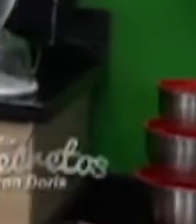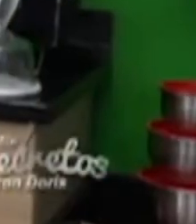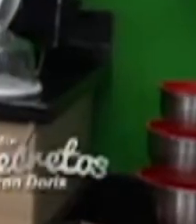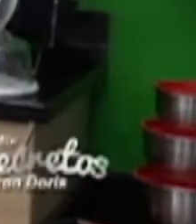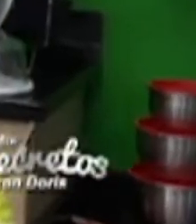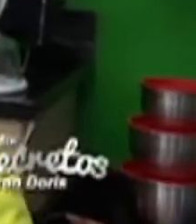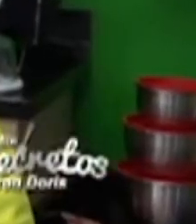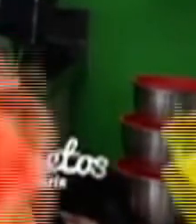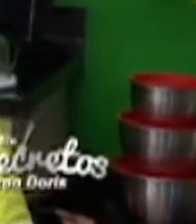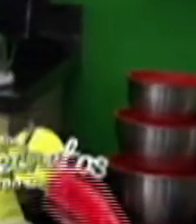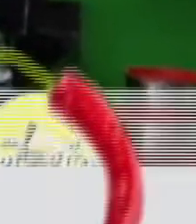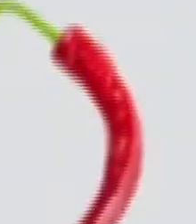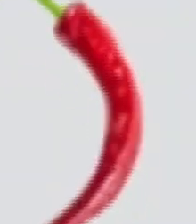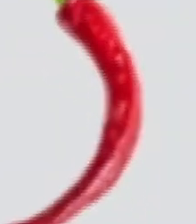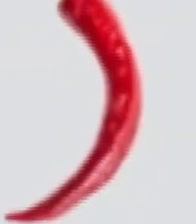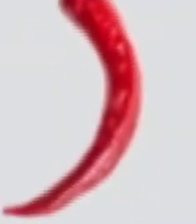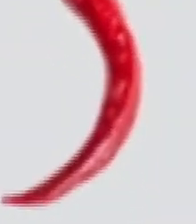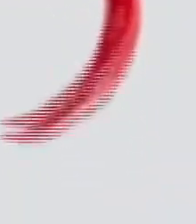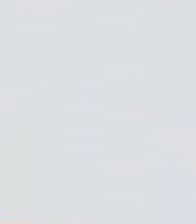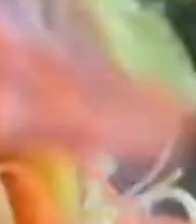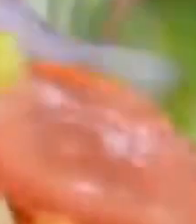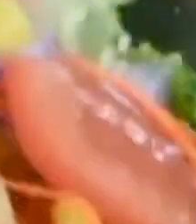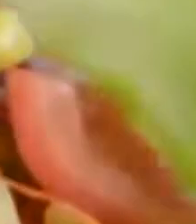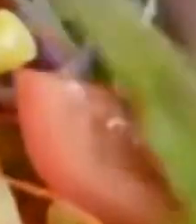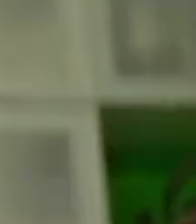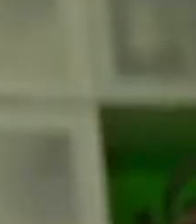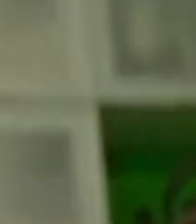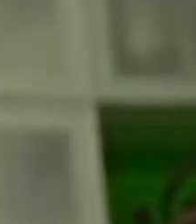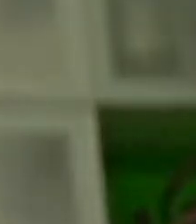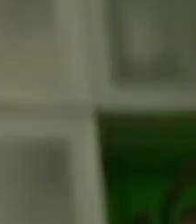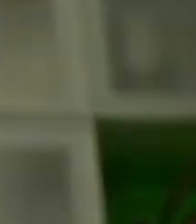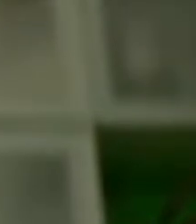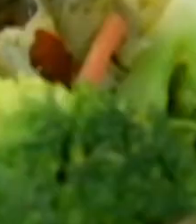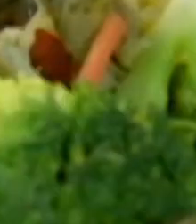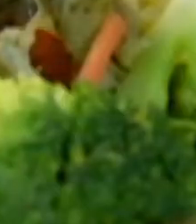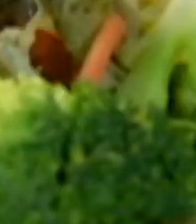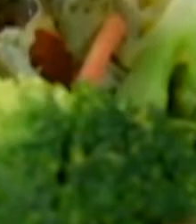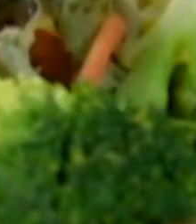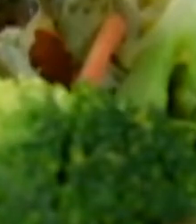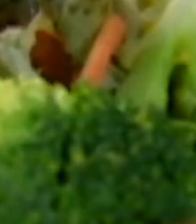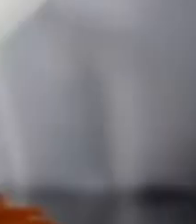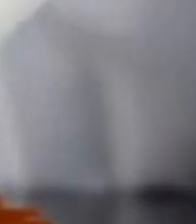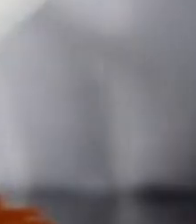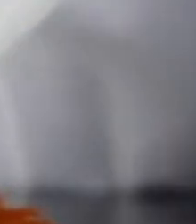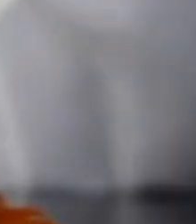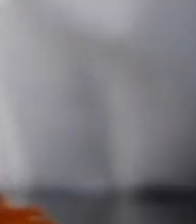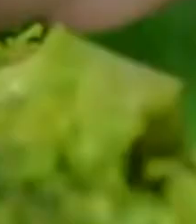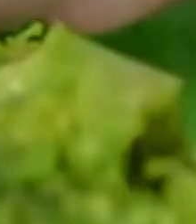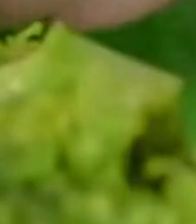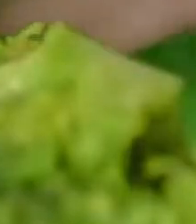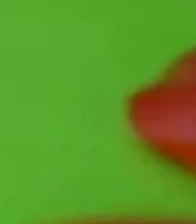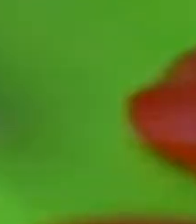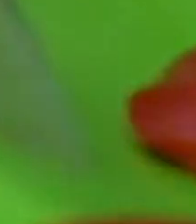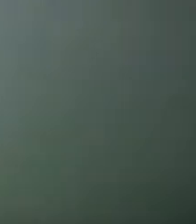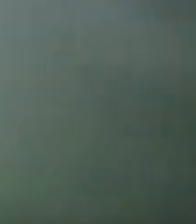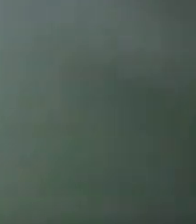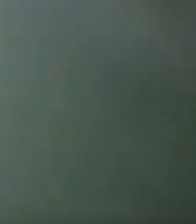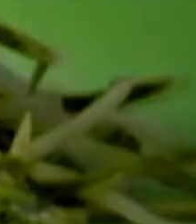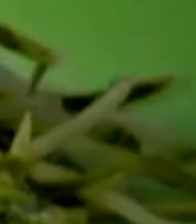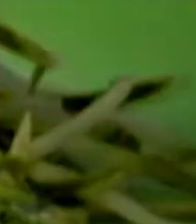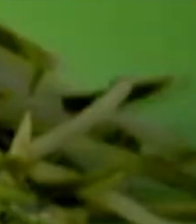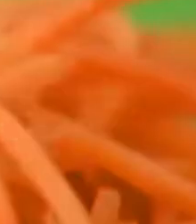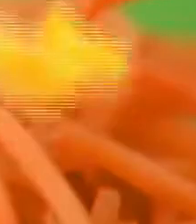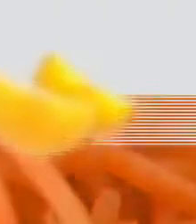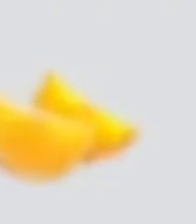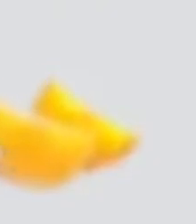Hola Bienvenidos Ella Nos Divierte Y Nos Enseña Con Un Talento Único